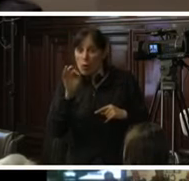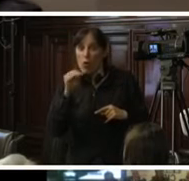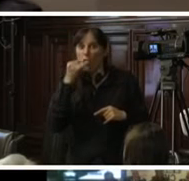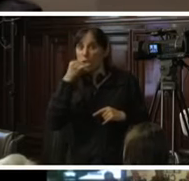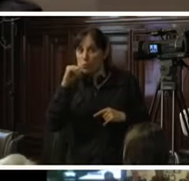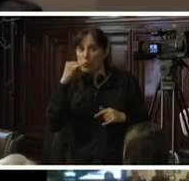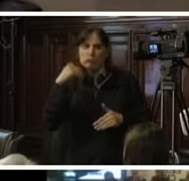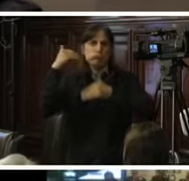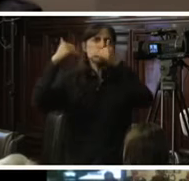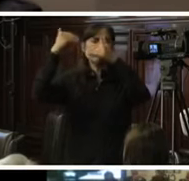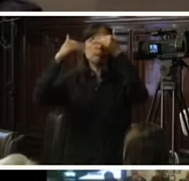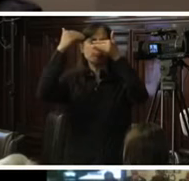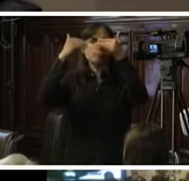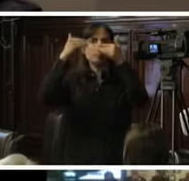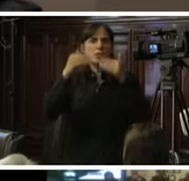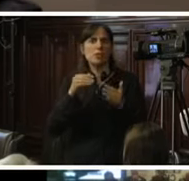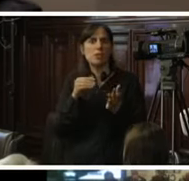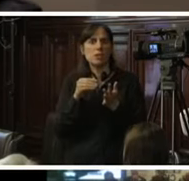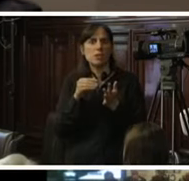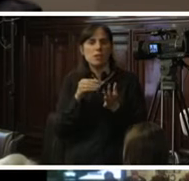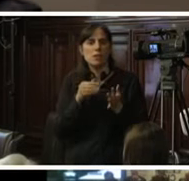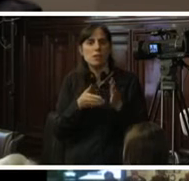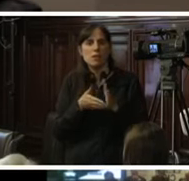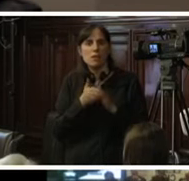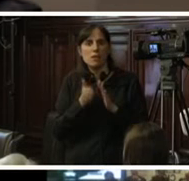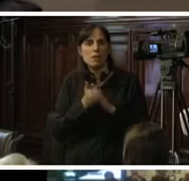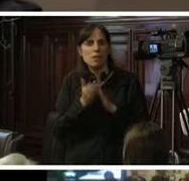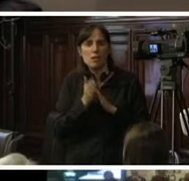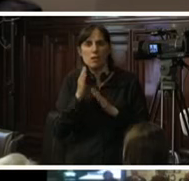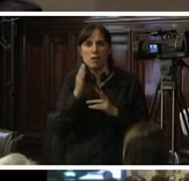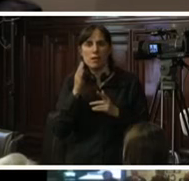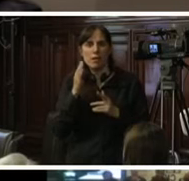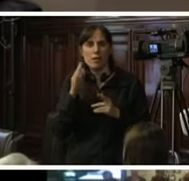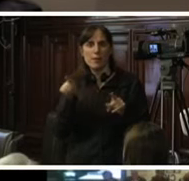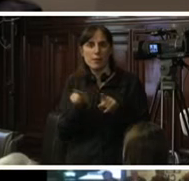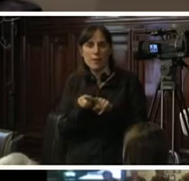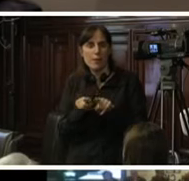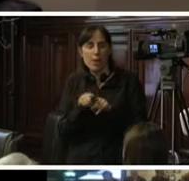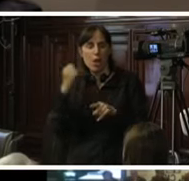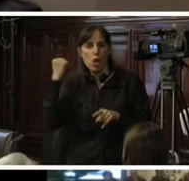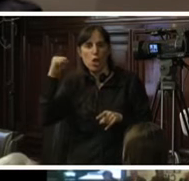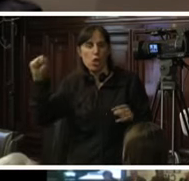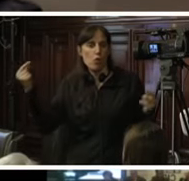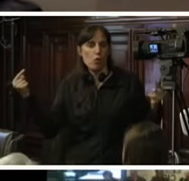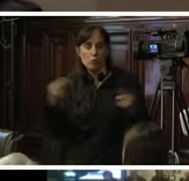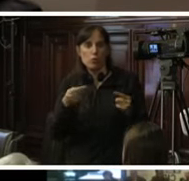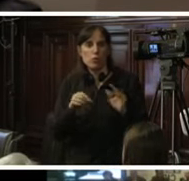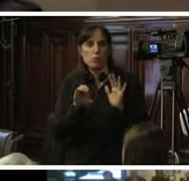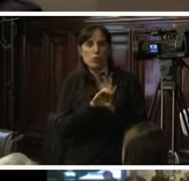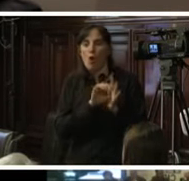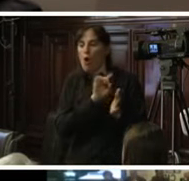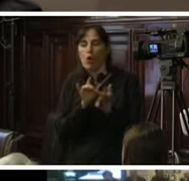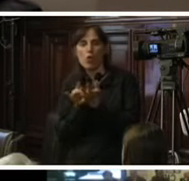prosperan hasta llegar al resultado de una eventual detección de una infracción de la constitución o una causal de